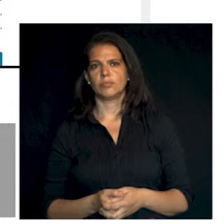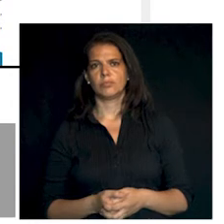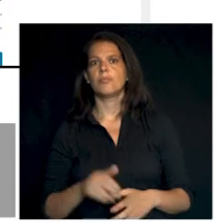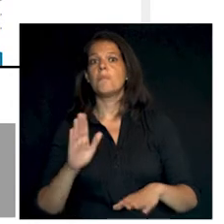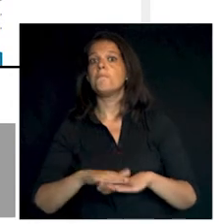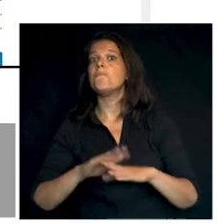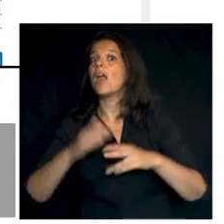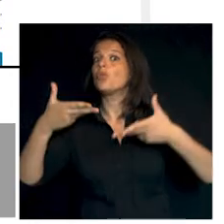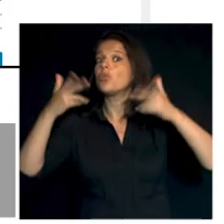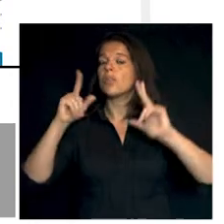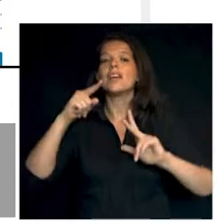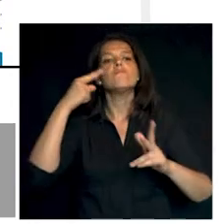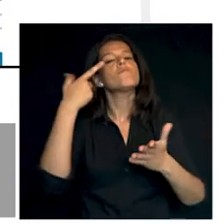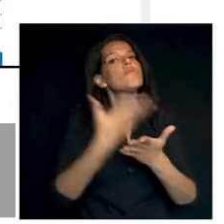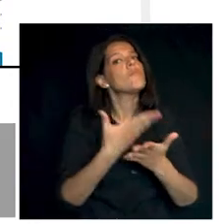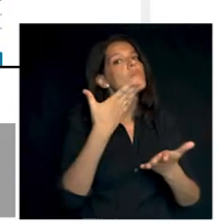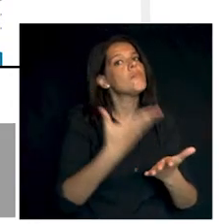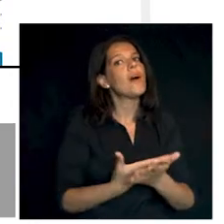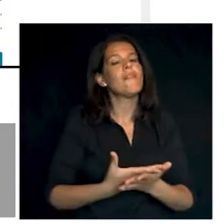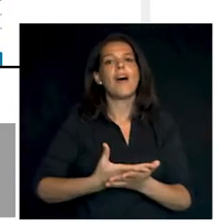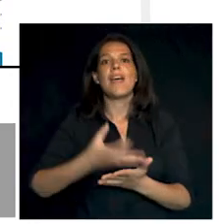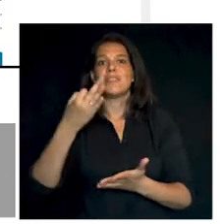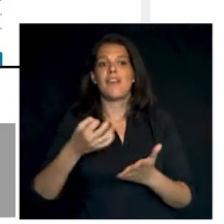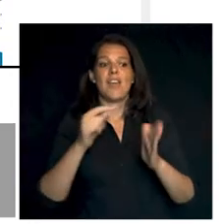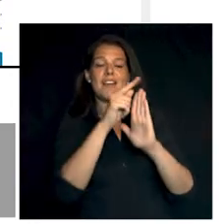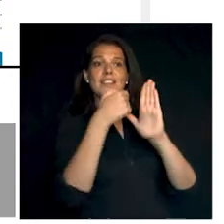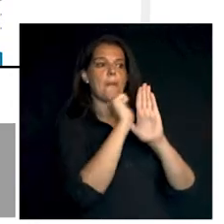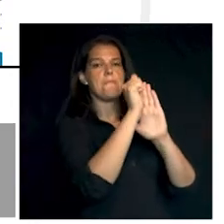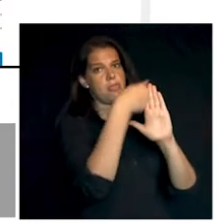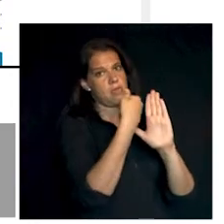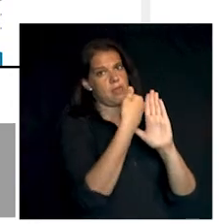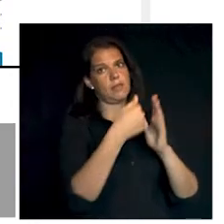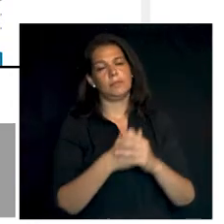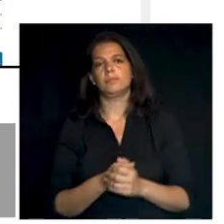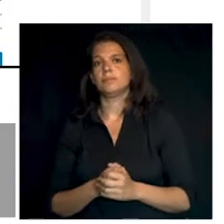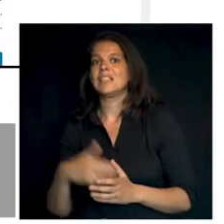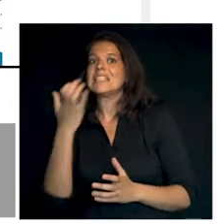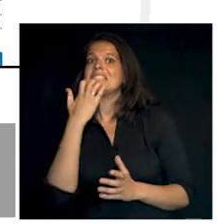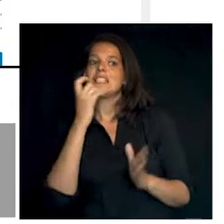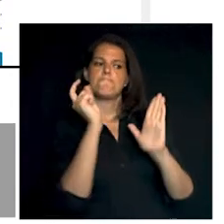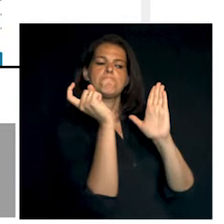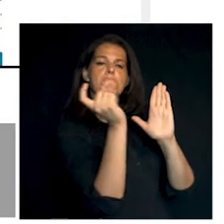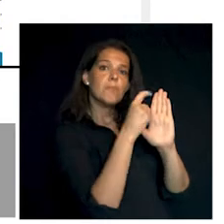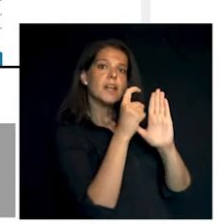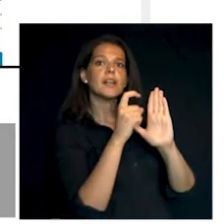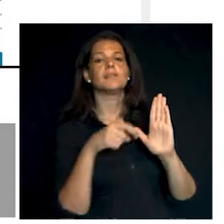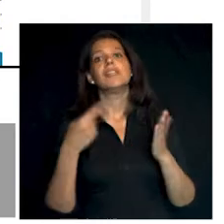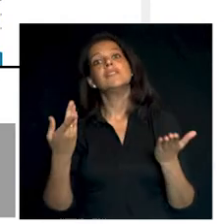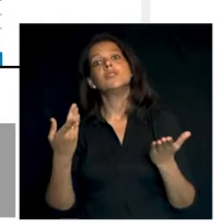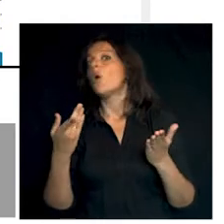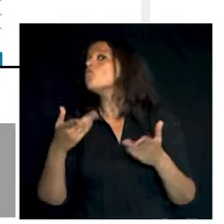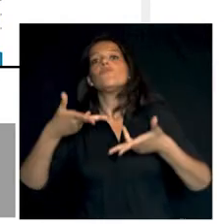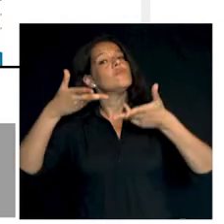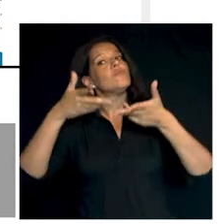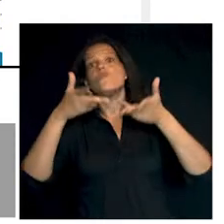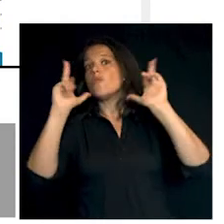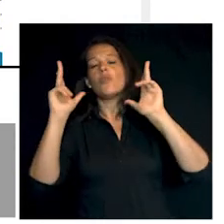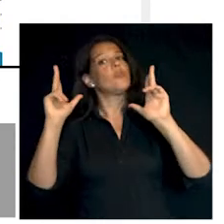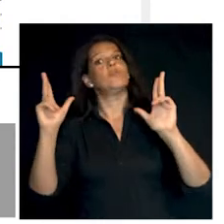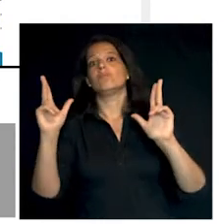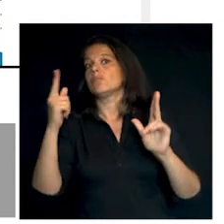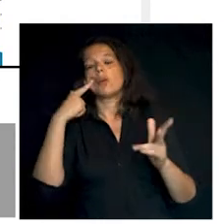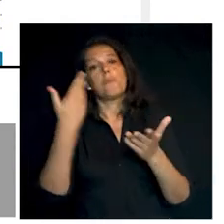Para autorizar dicha comprobación, has de dejar la casilla en blanco. Si marcas esta casilla, no autorizas dicha